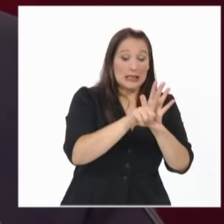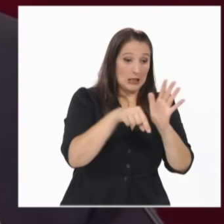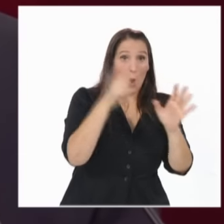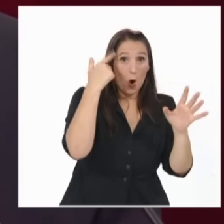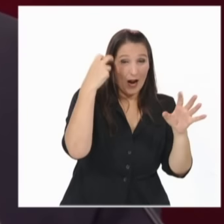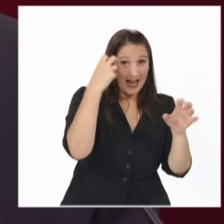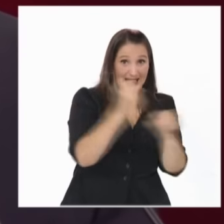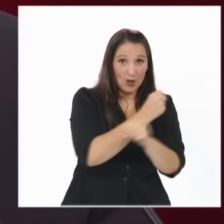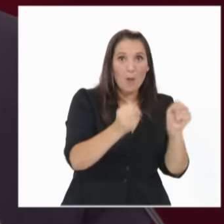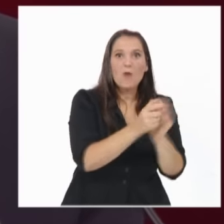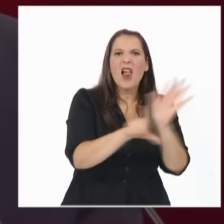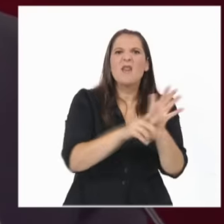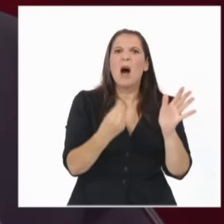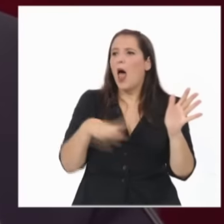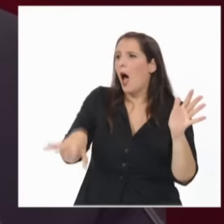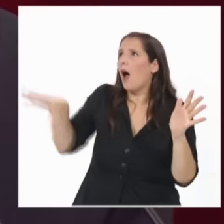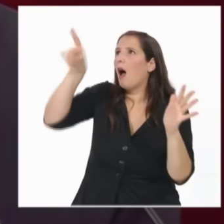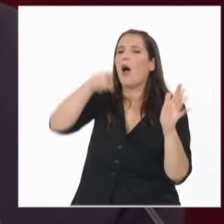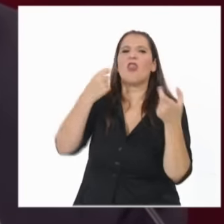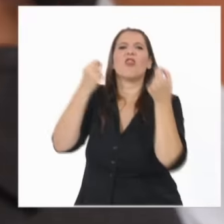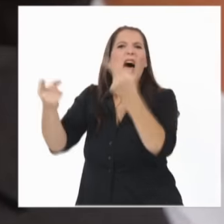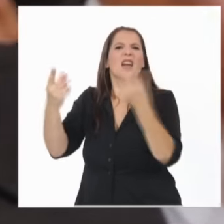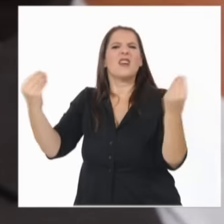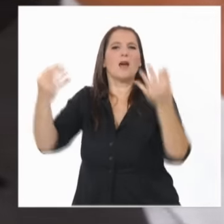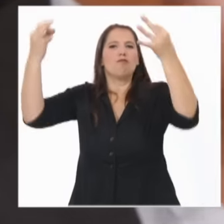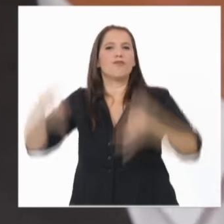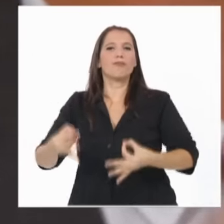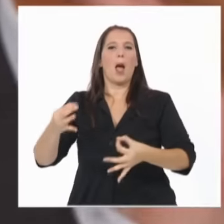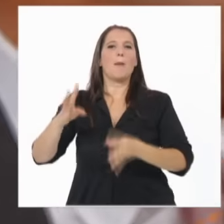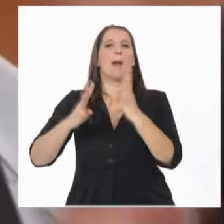parques nacionales. Y ratifico nuestro compromiso...